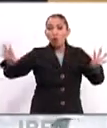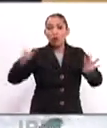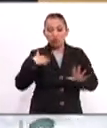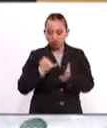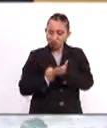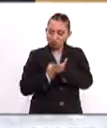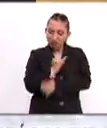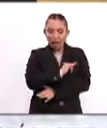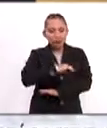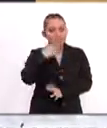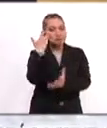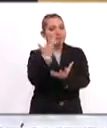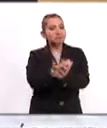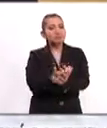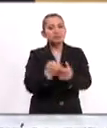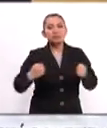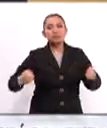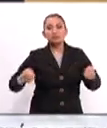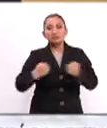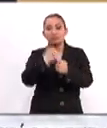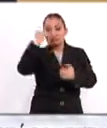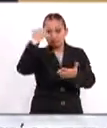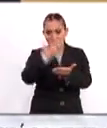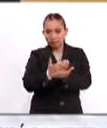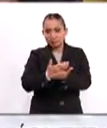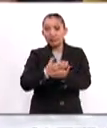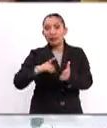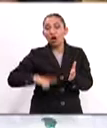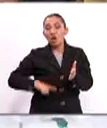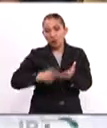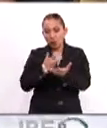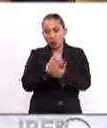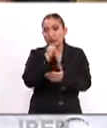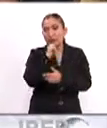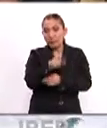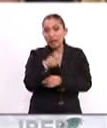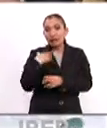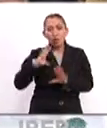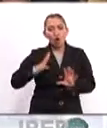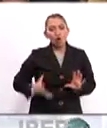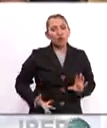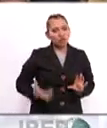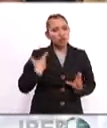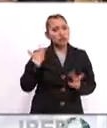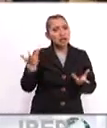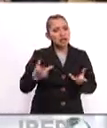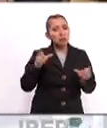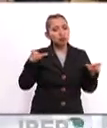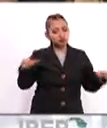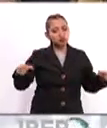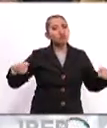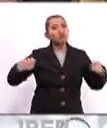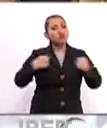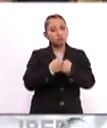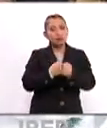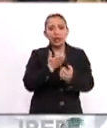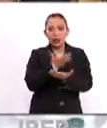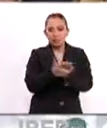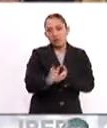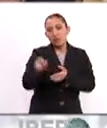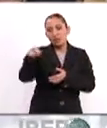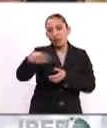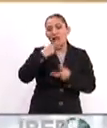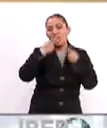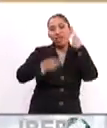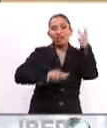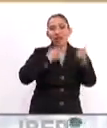determinado a cerrar la frontera, a cerrar el gobierno, dijo incluso que está orgulloso de hacerlo por la seguridad fronteriza. Por supuesto que